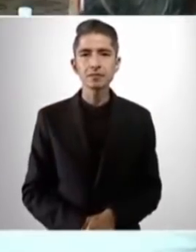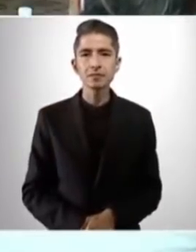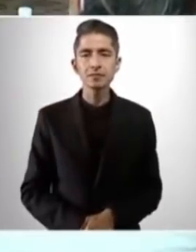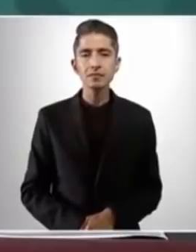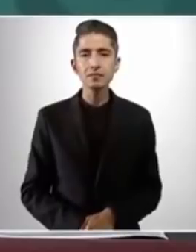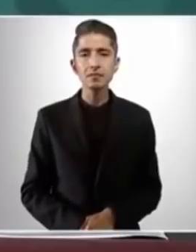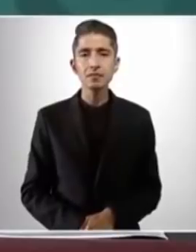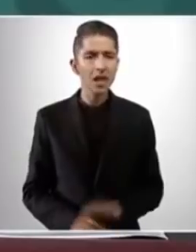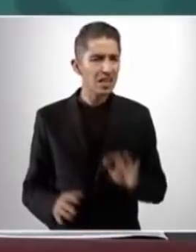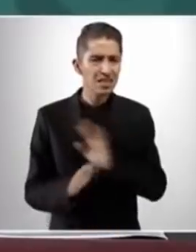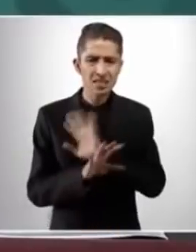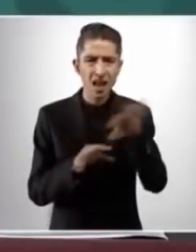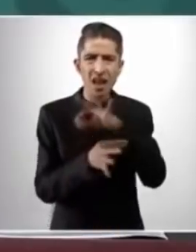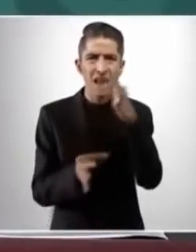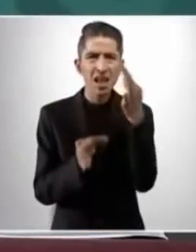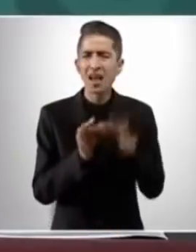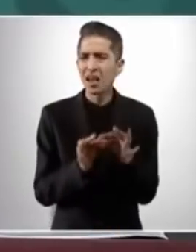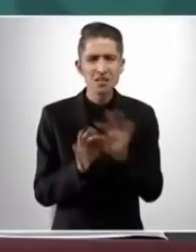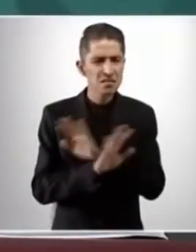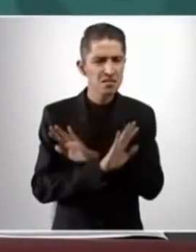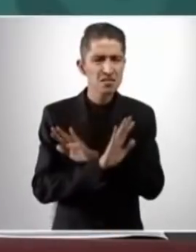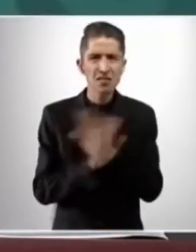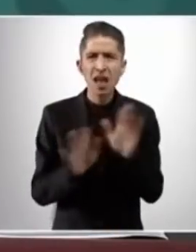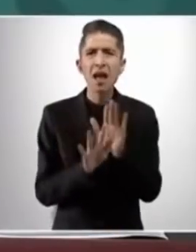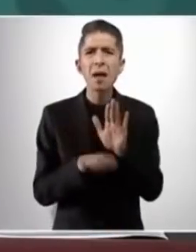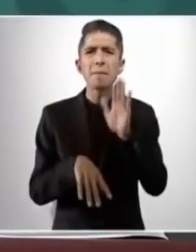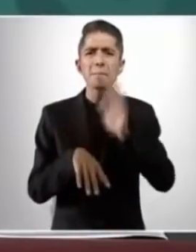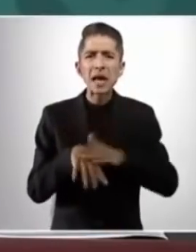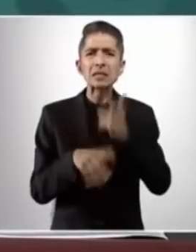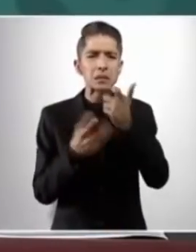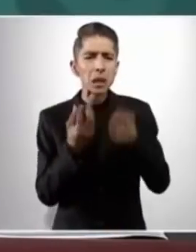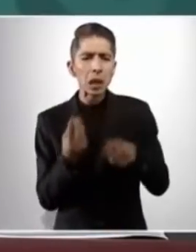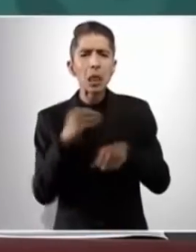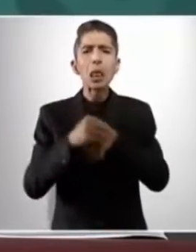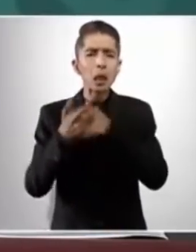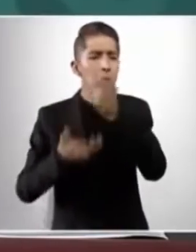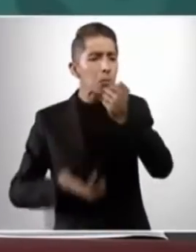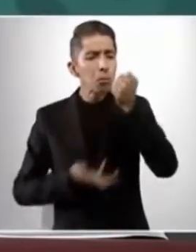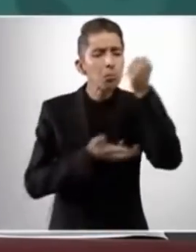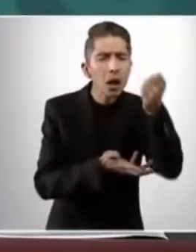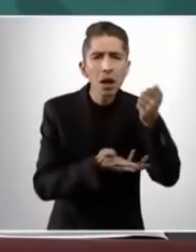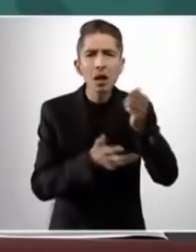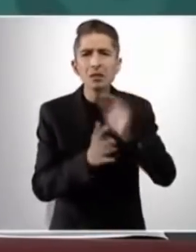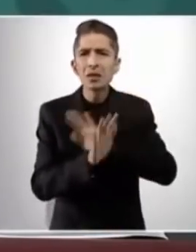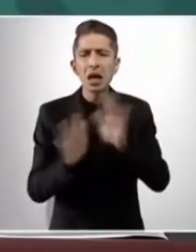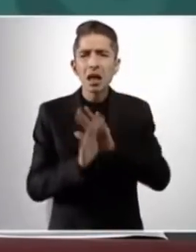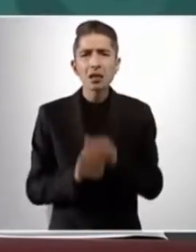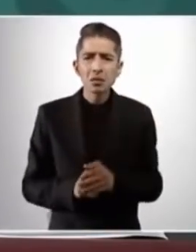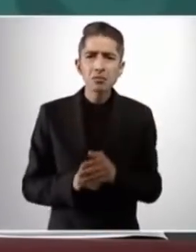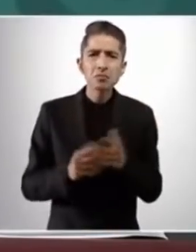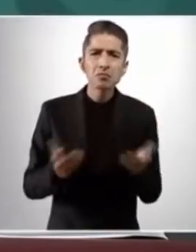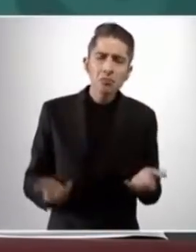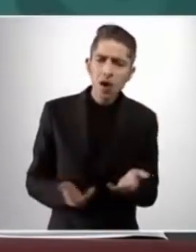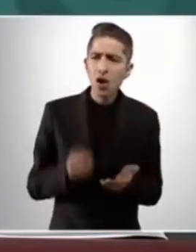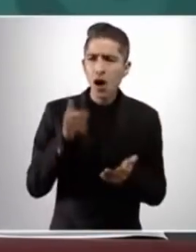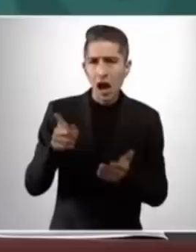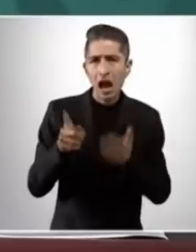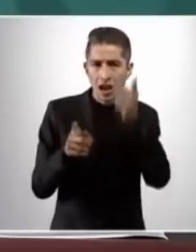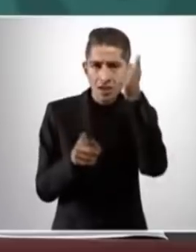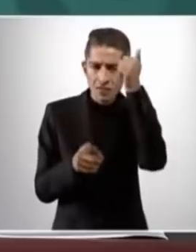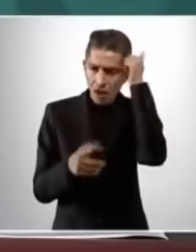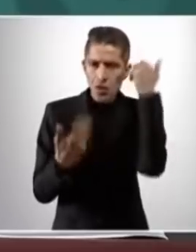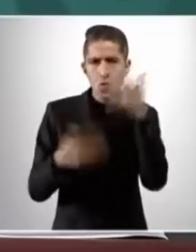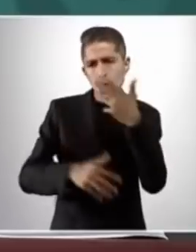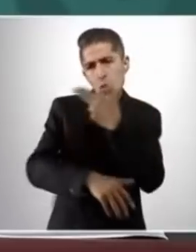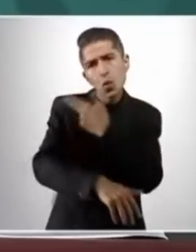Y ya no se va a enviar el dinero, aunque Alfredo es un hombre honesto,